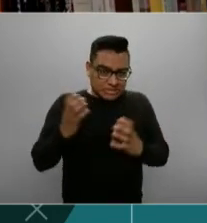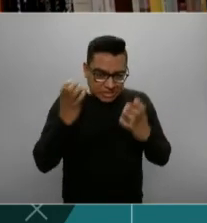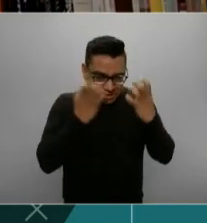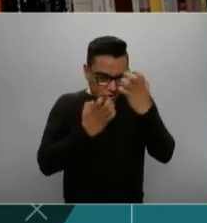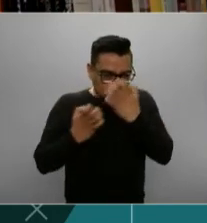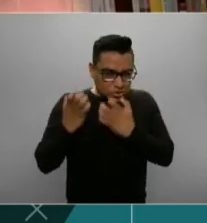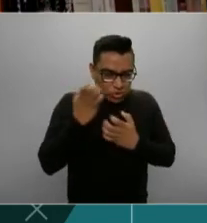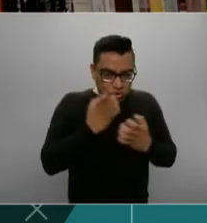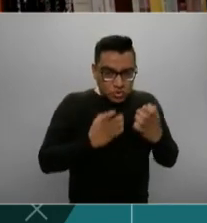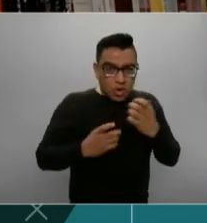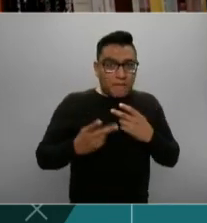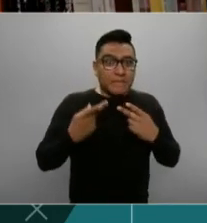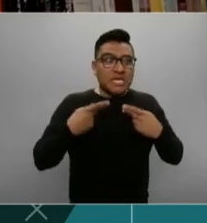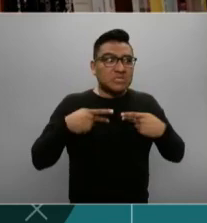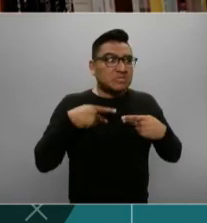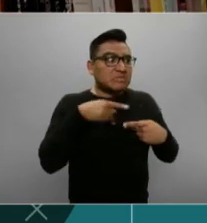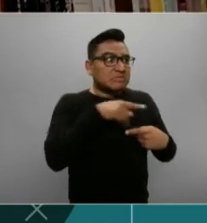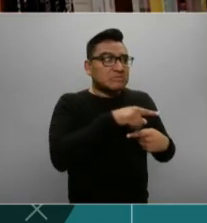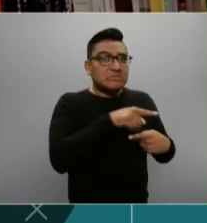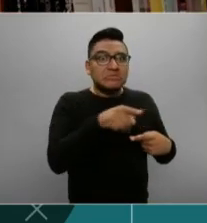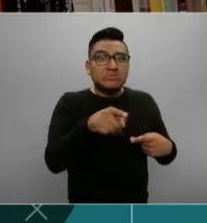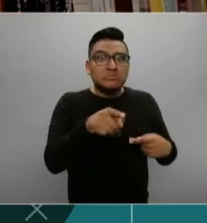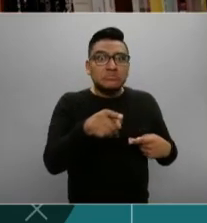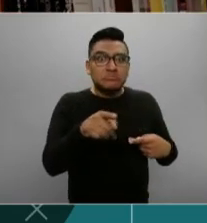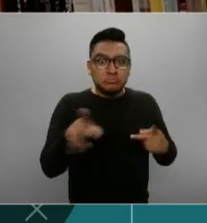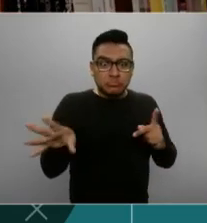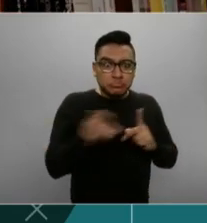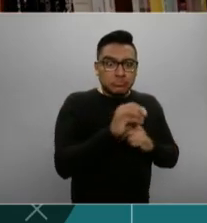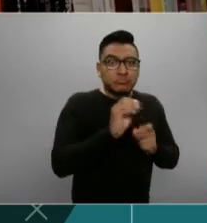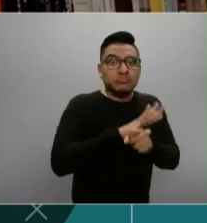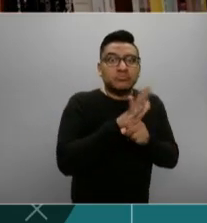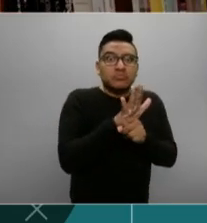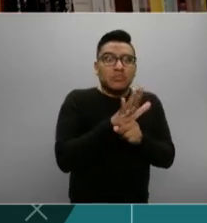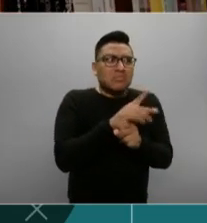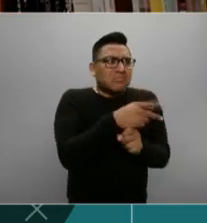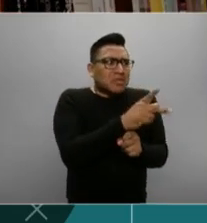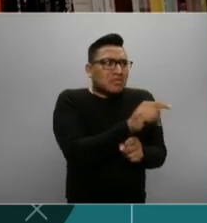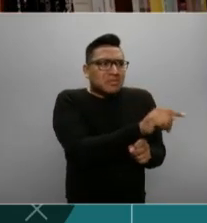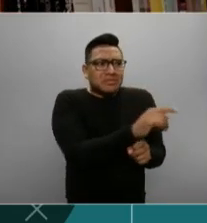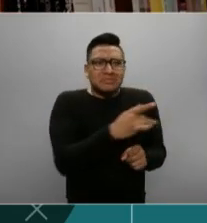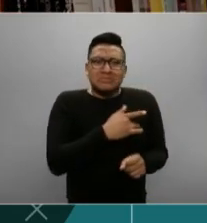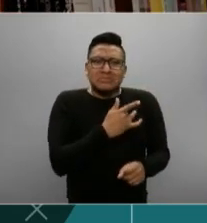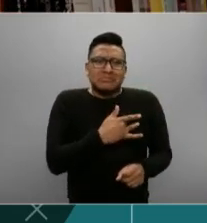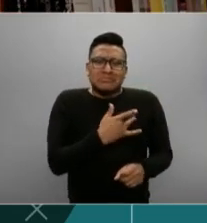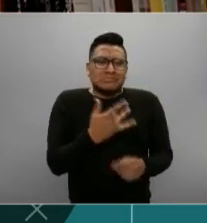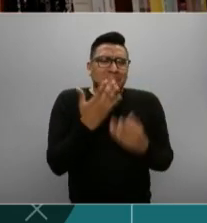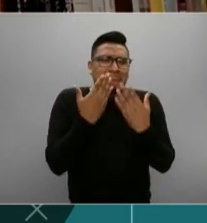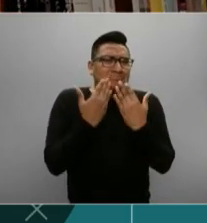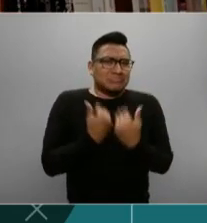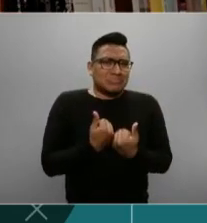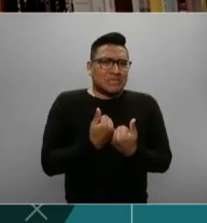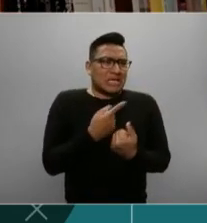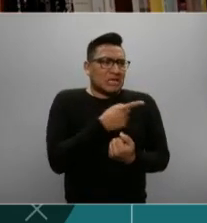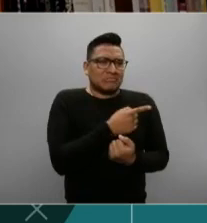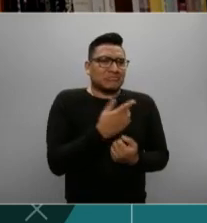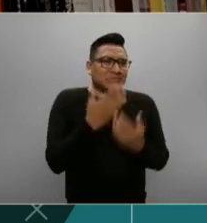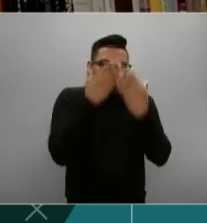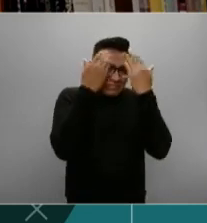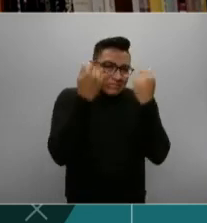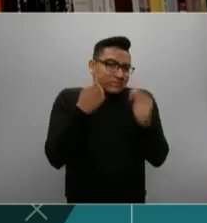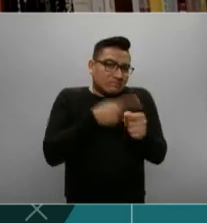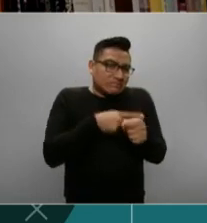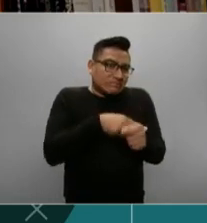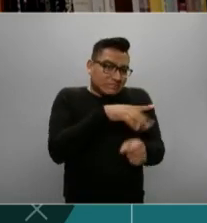personas que eran asintomáticas, que no presentaron ningún síntoma, entonces nunca se supieron enfermos,